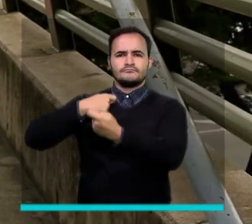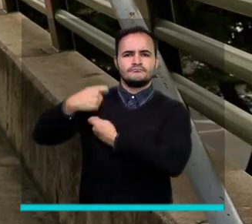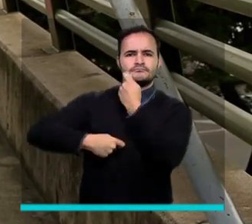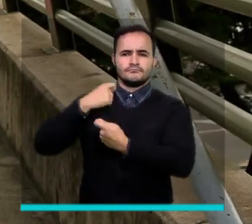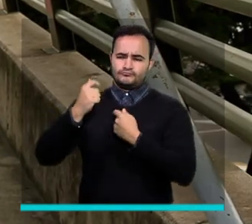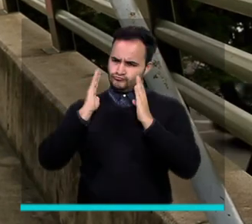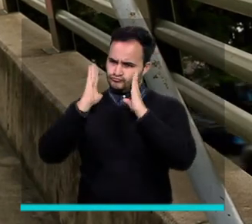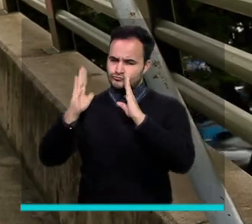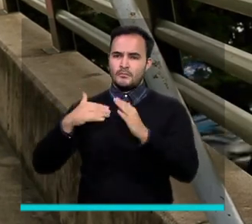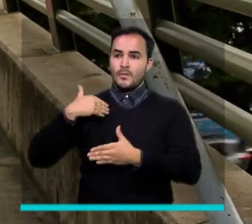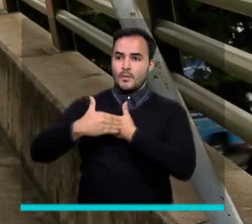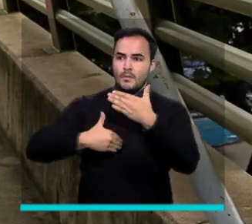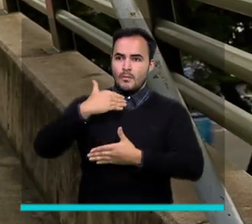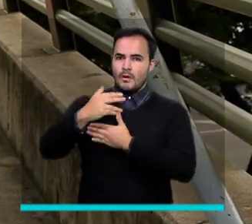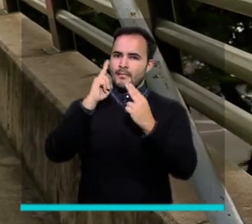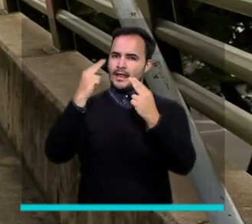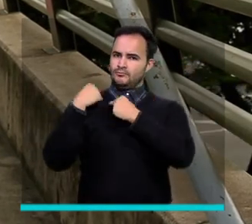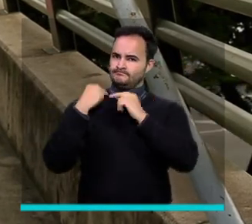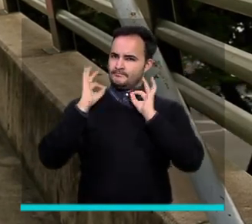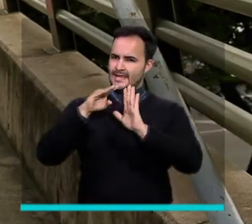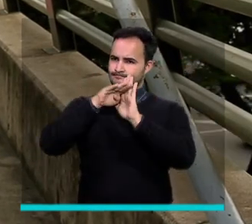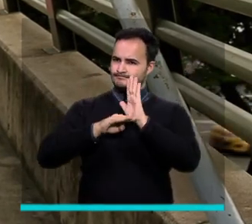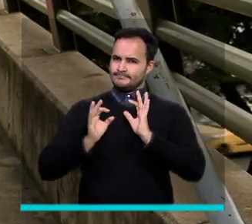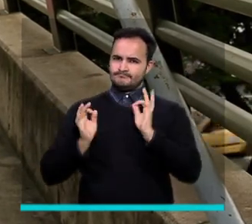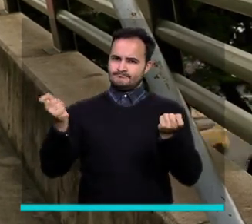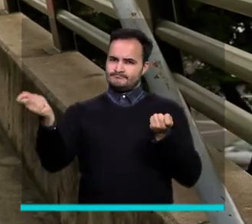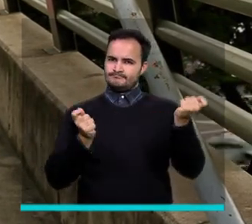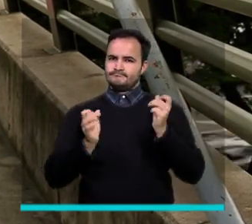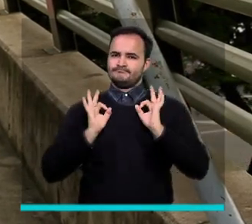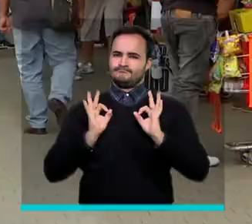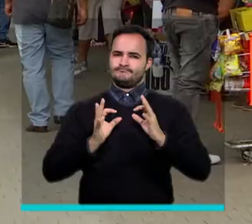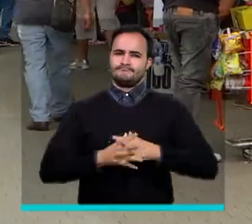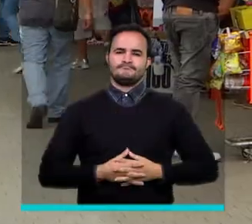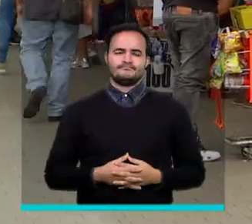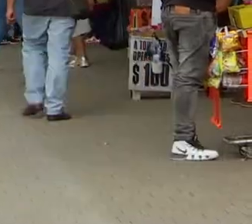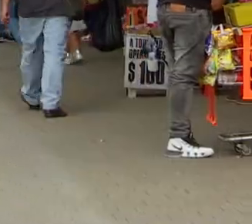reactivación económica organizada, responsable y segura.